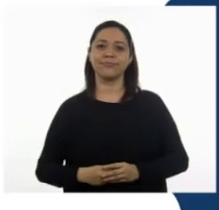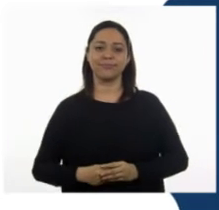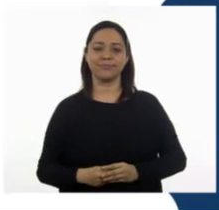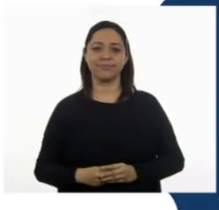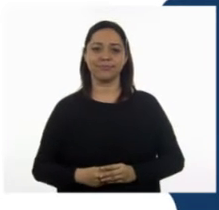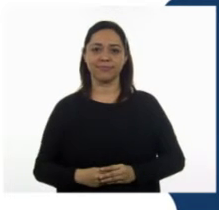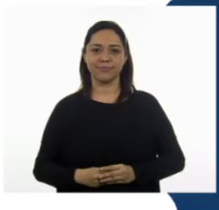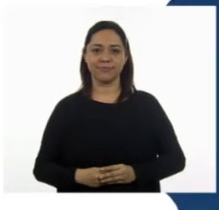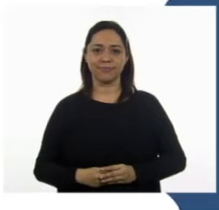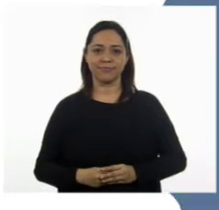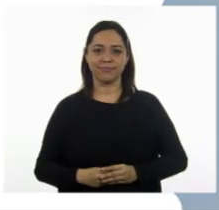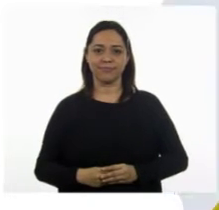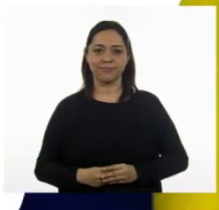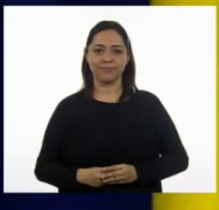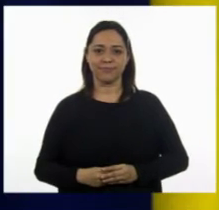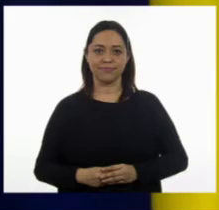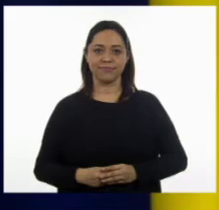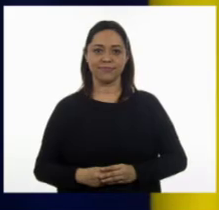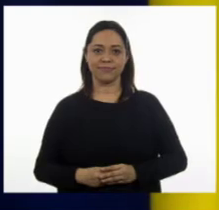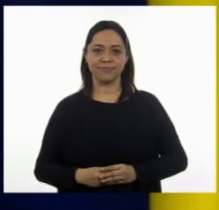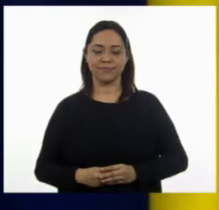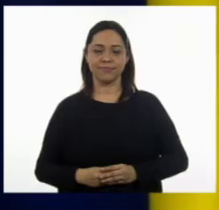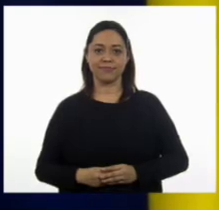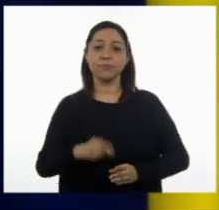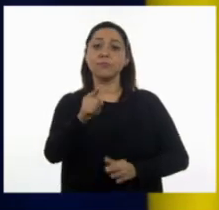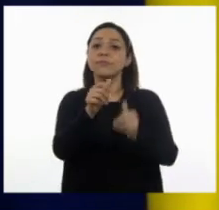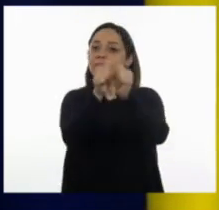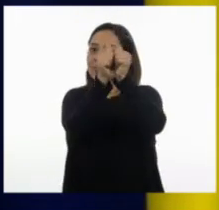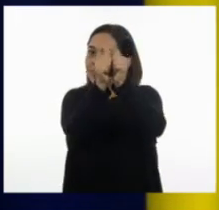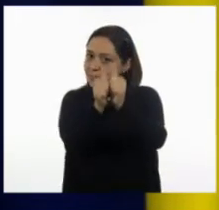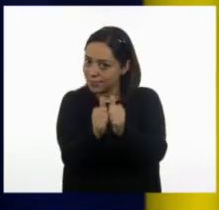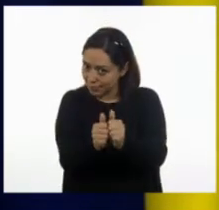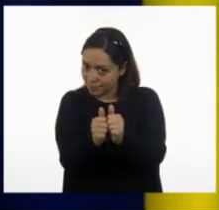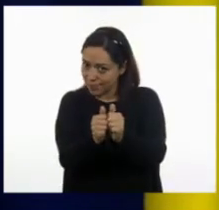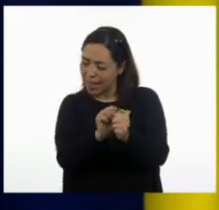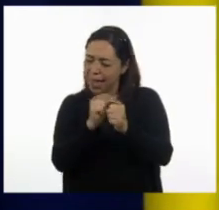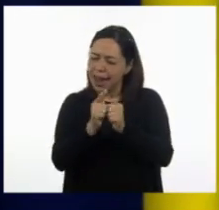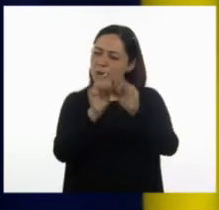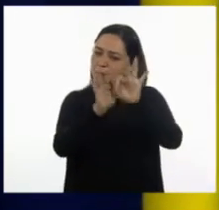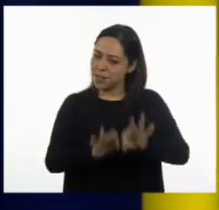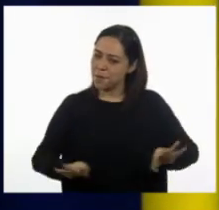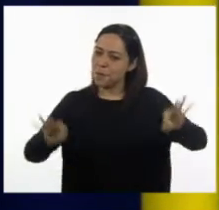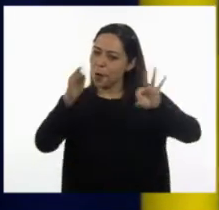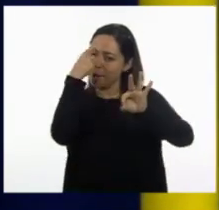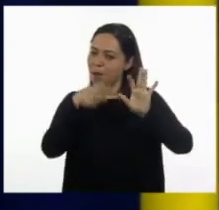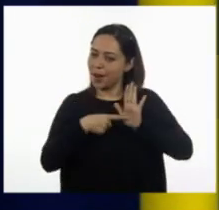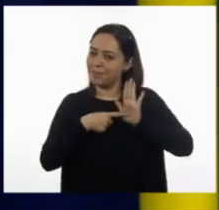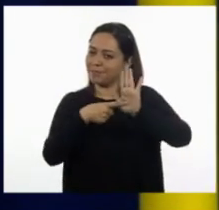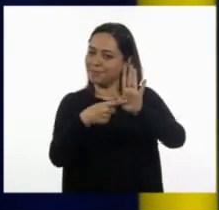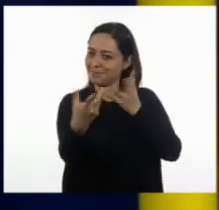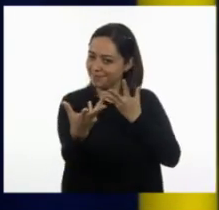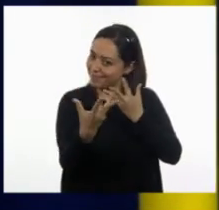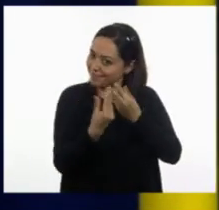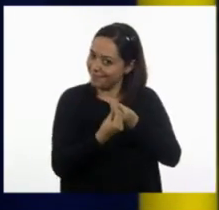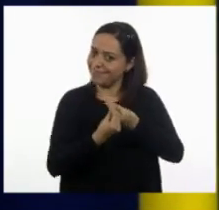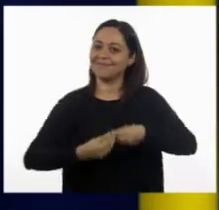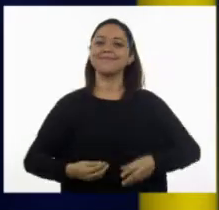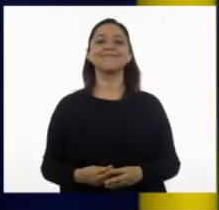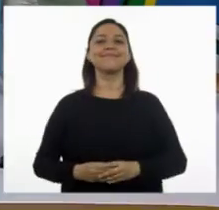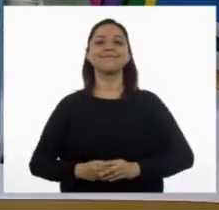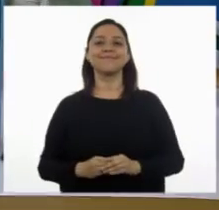.cep.gov.mx No se muevan de su lugar, tenemos algo muy importante para ustedes. Acompáñenos.